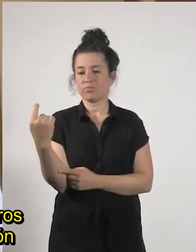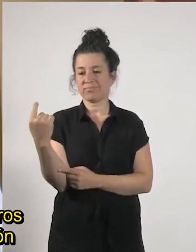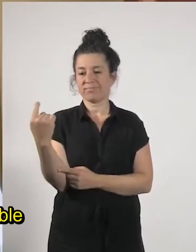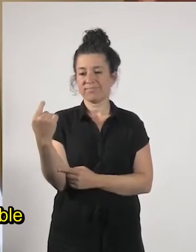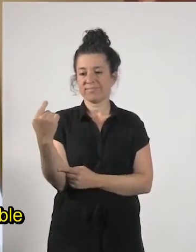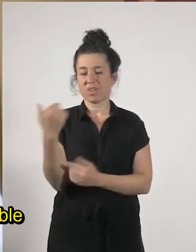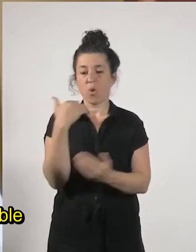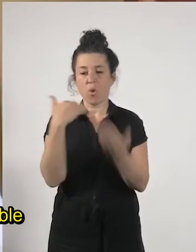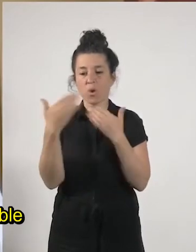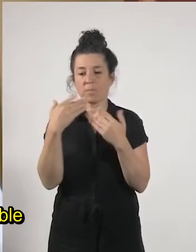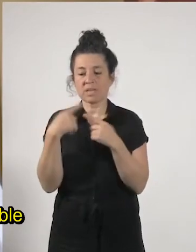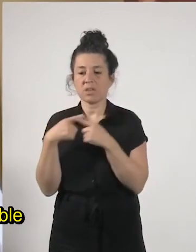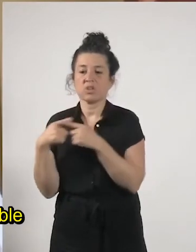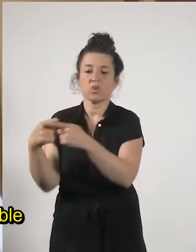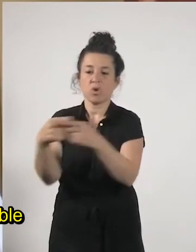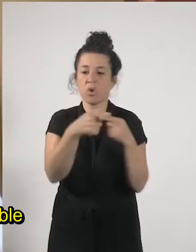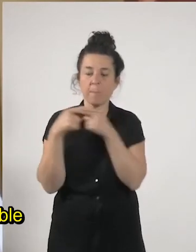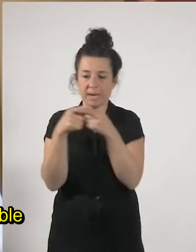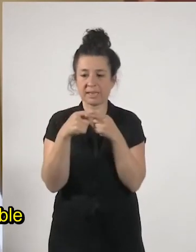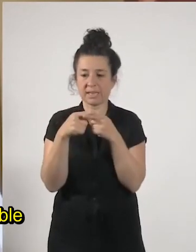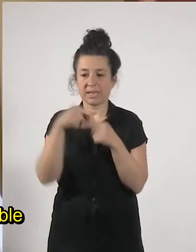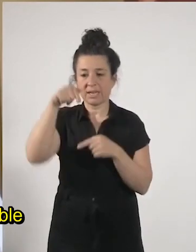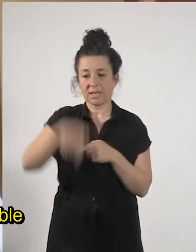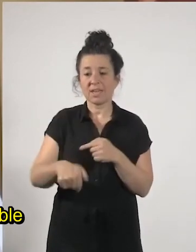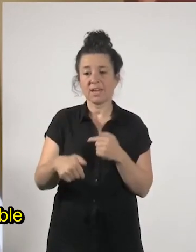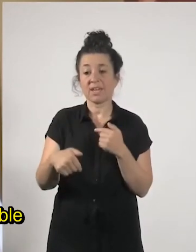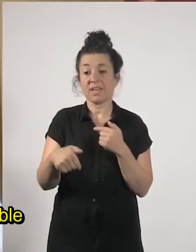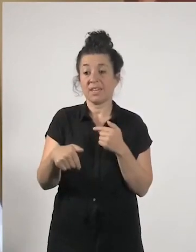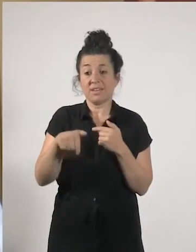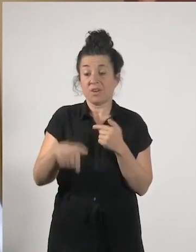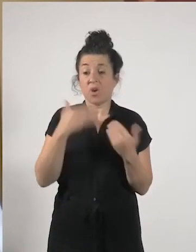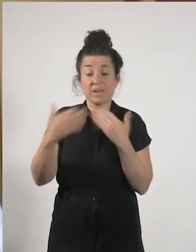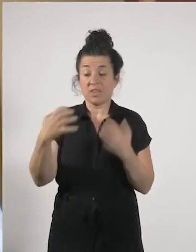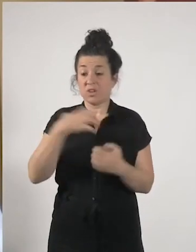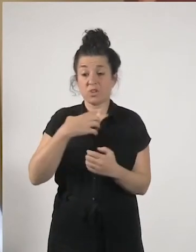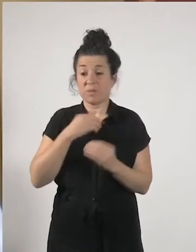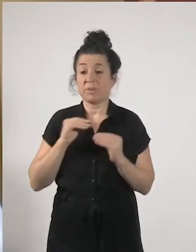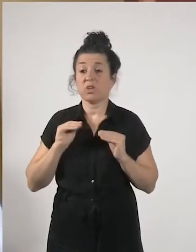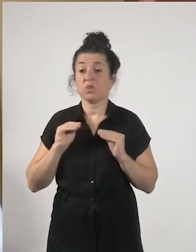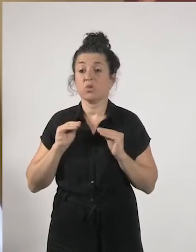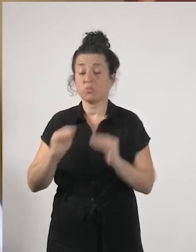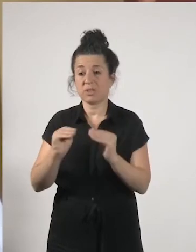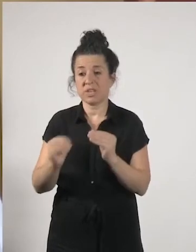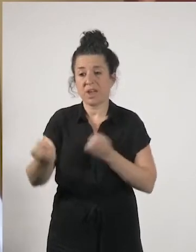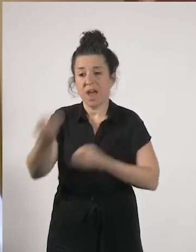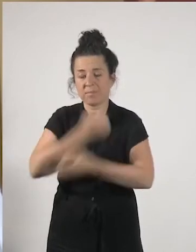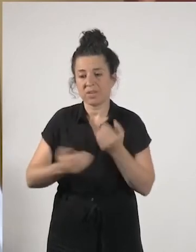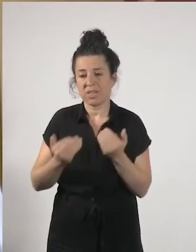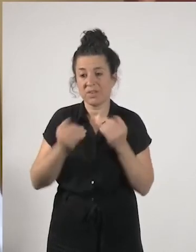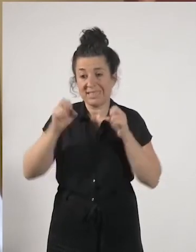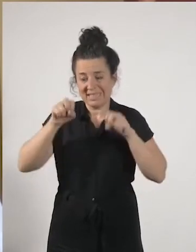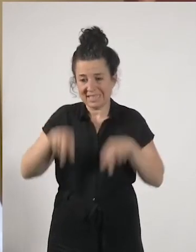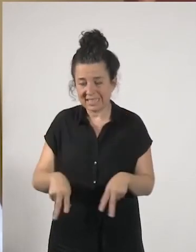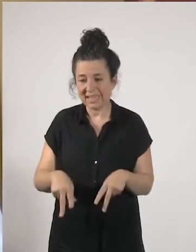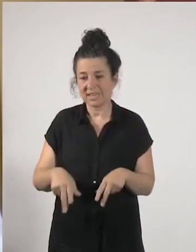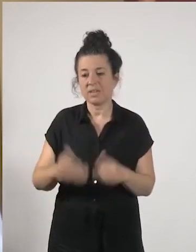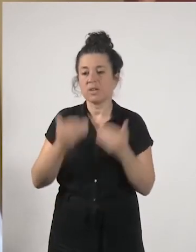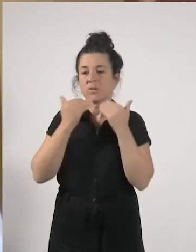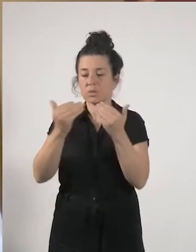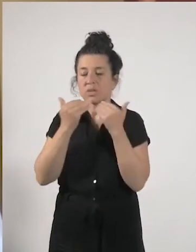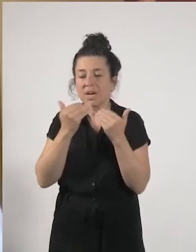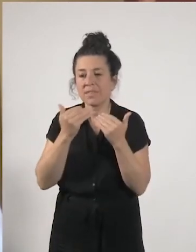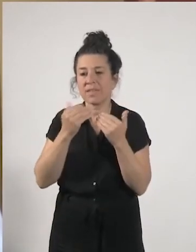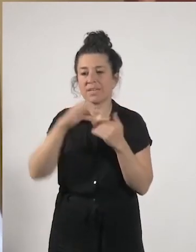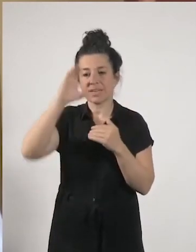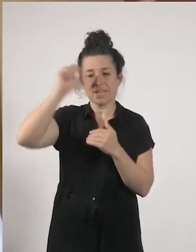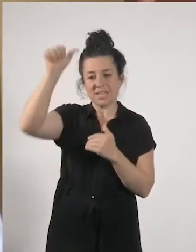conversación y que esta conversación es posible sin vuestras aportaciones muchísimas gracias a quienes habéis estado ahí también hoy escuchándonos y participando